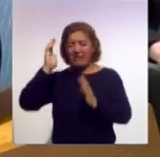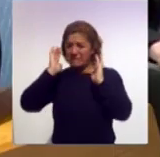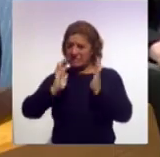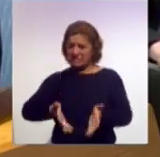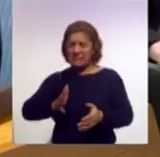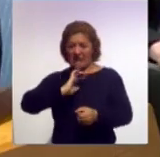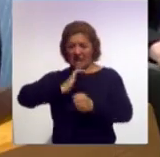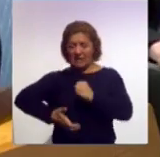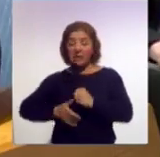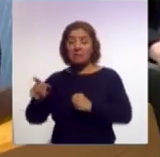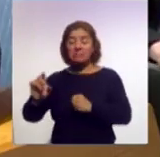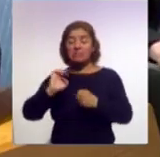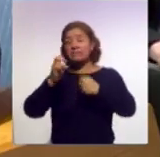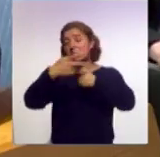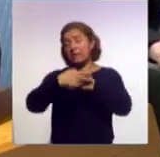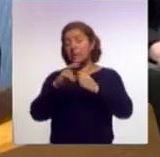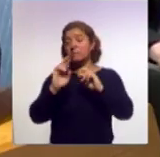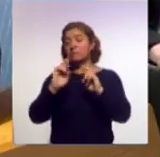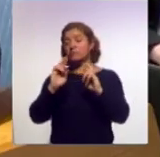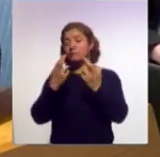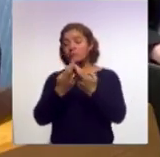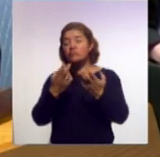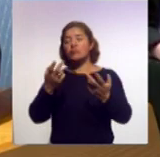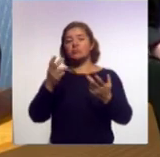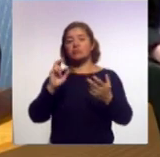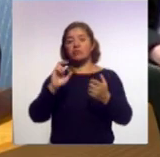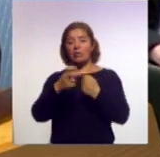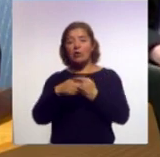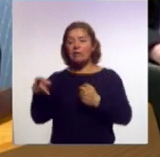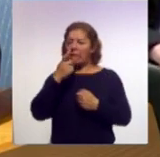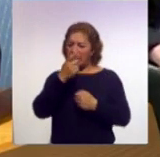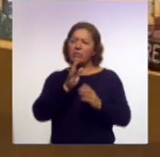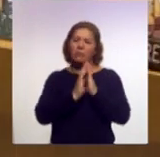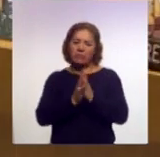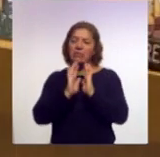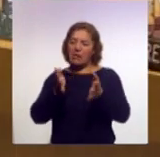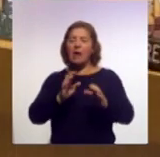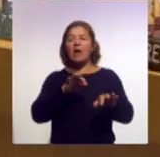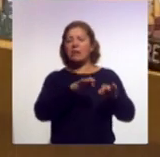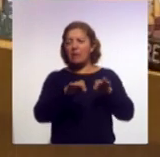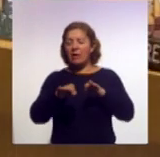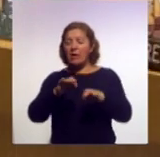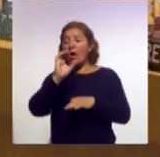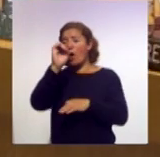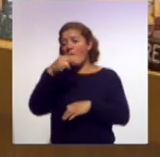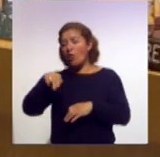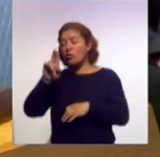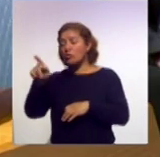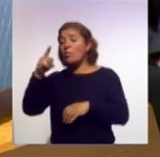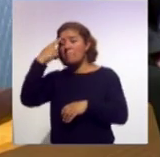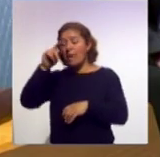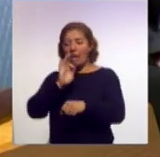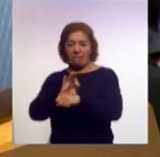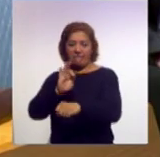ONU-Unión Europea Mogherini ofreció a nombre de la Unión Europea trabajar junto con la ONU para defender el multilateralismo